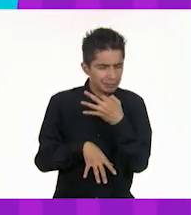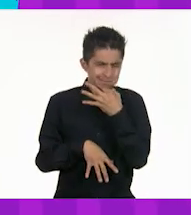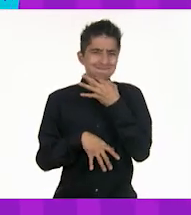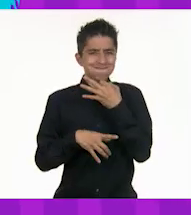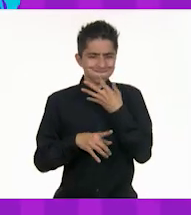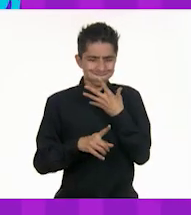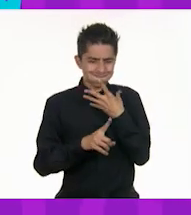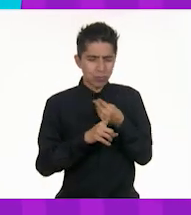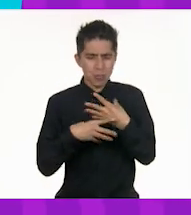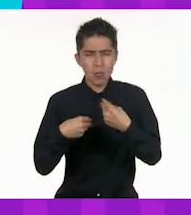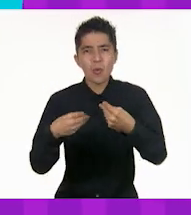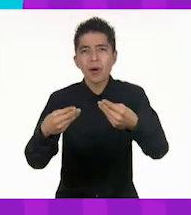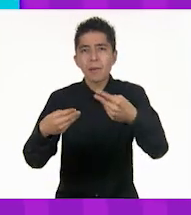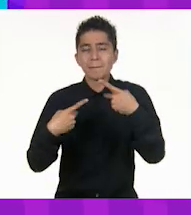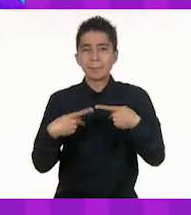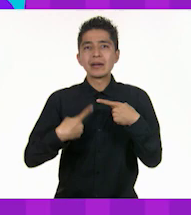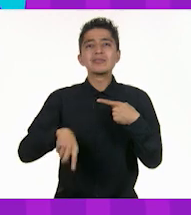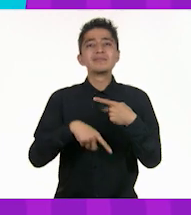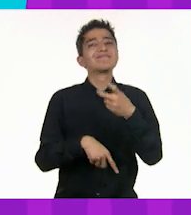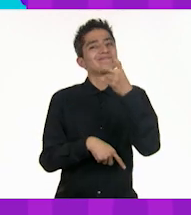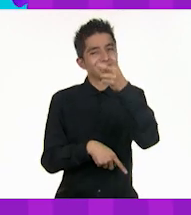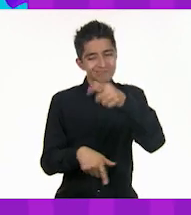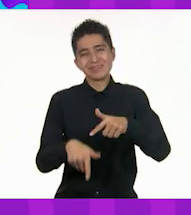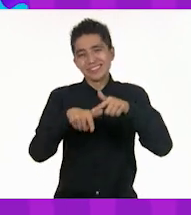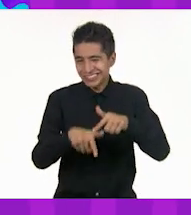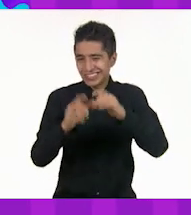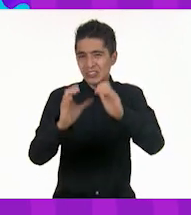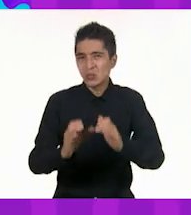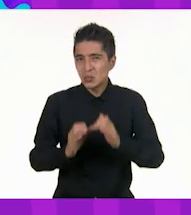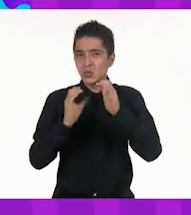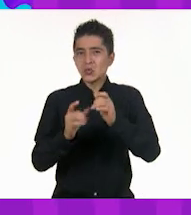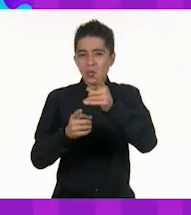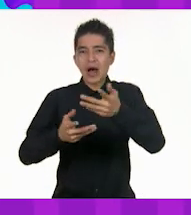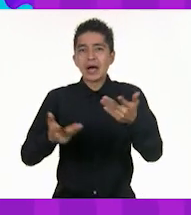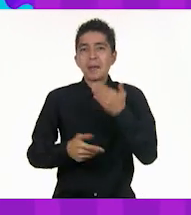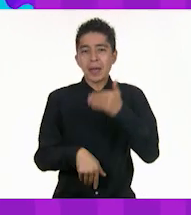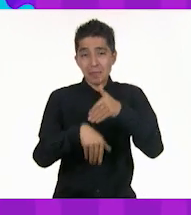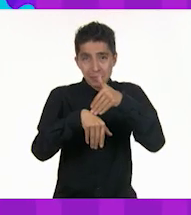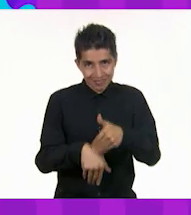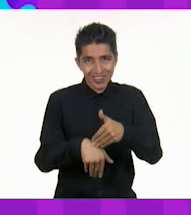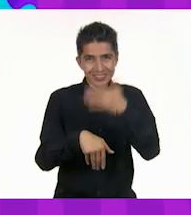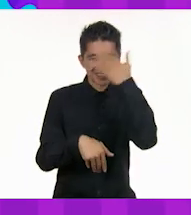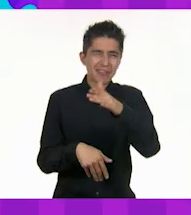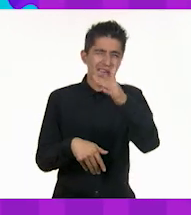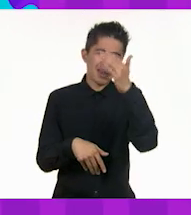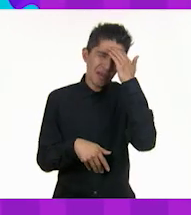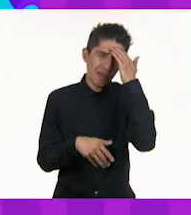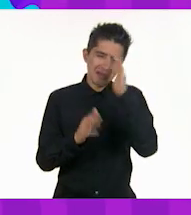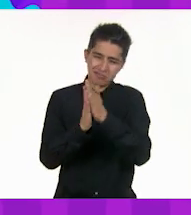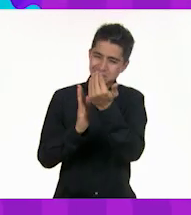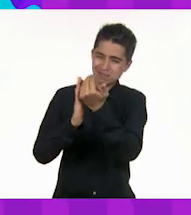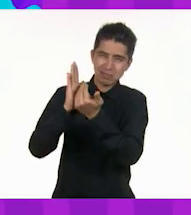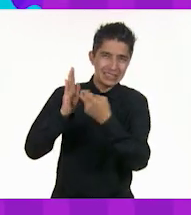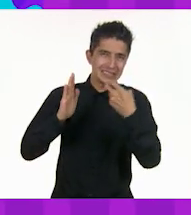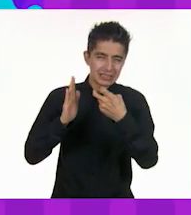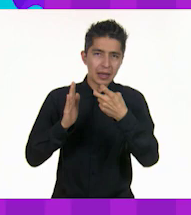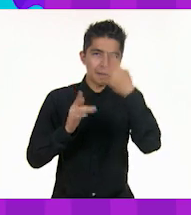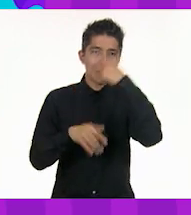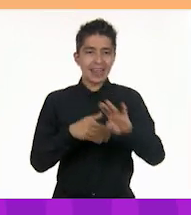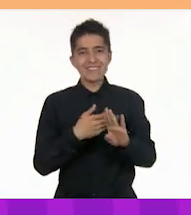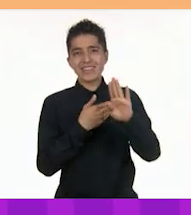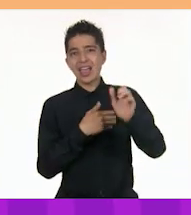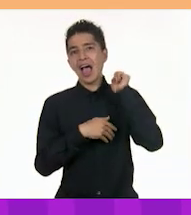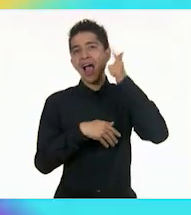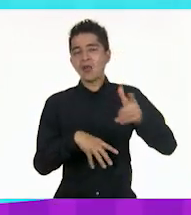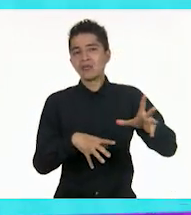fácilmente entre las personas. Por eso hay que continuar cuidándonos siguiendo las buenas prácticas que ya todos conocemos para evitar contagiarnos.